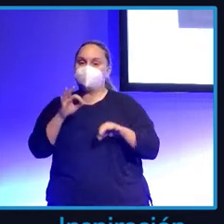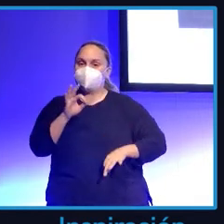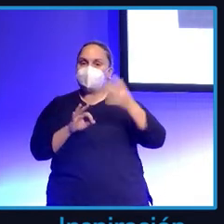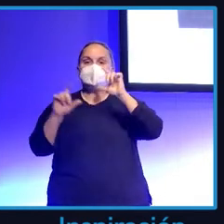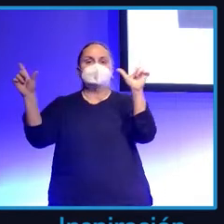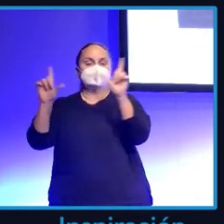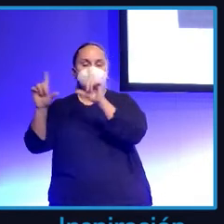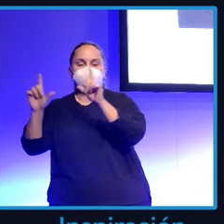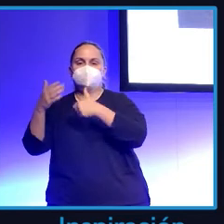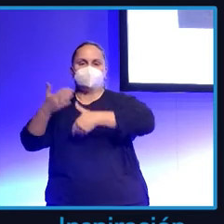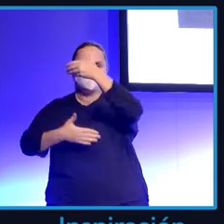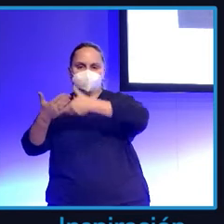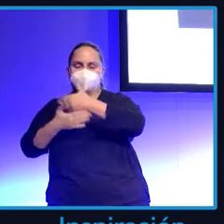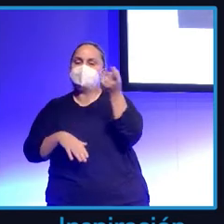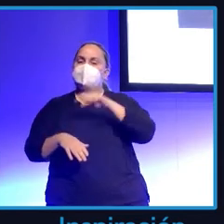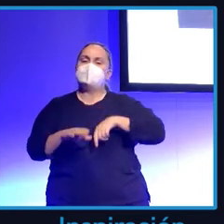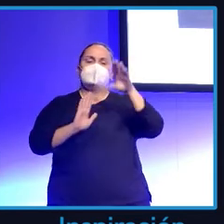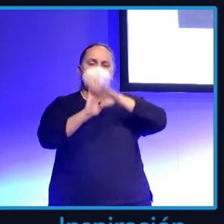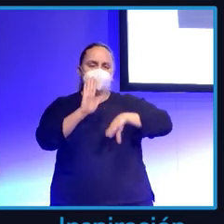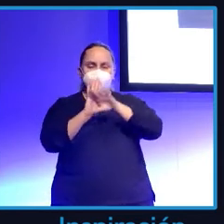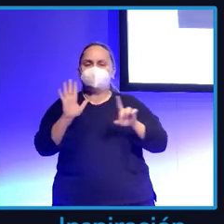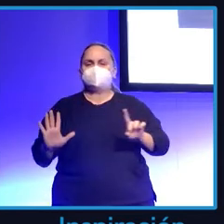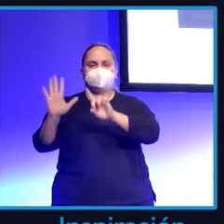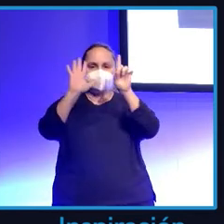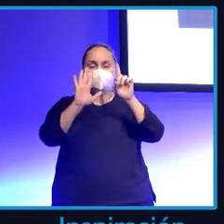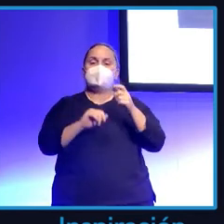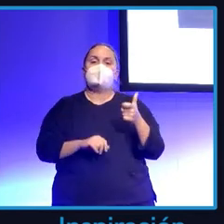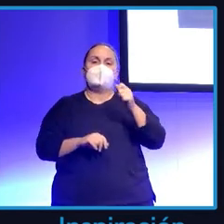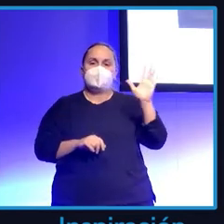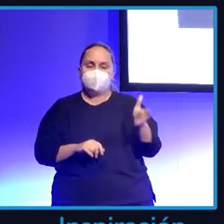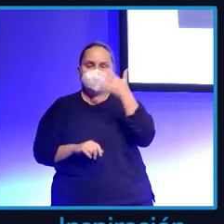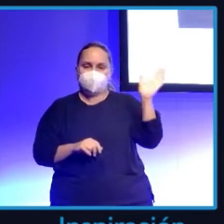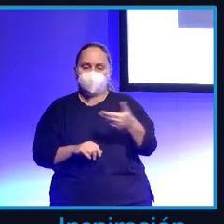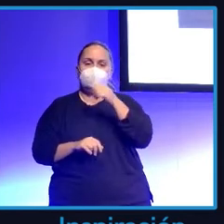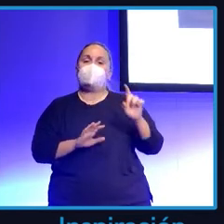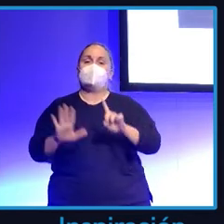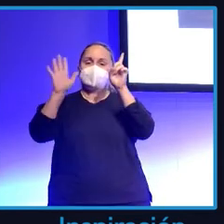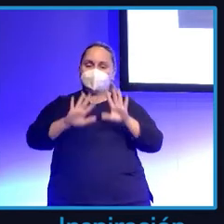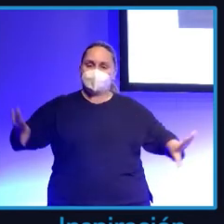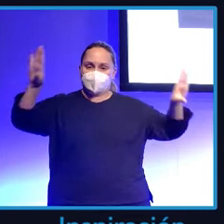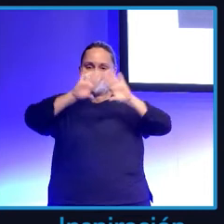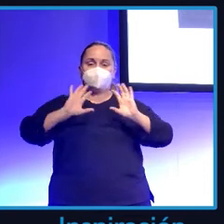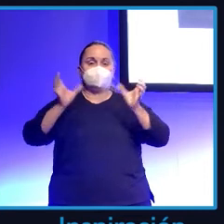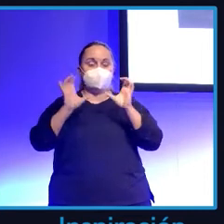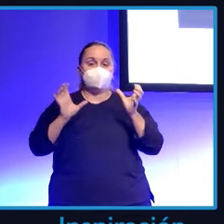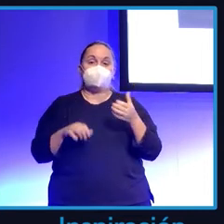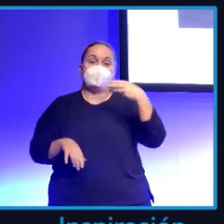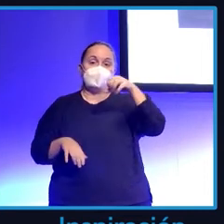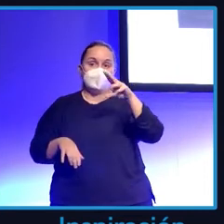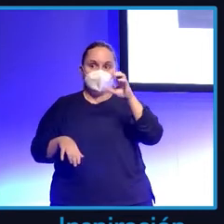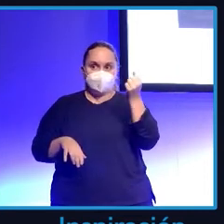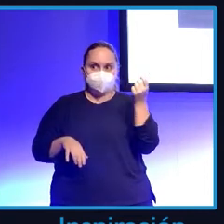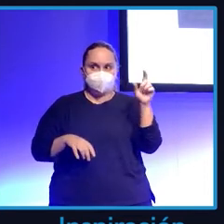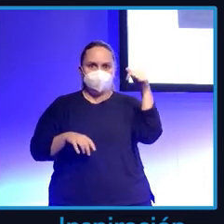estoy enzapeándolas esta noche en Radio Nacional, en Radio Marca y en El Mundo también, y aquí, hoy. Estoy en